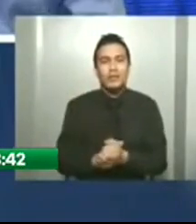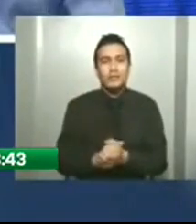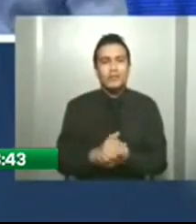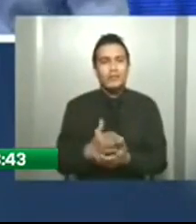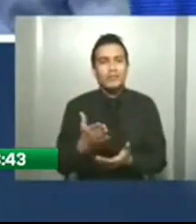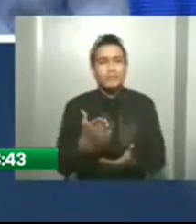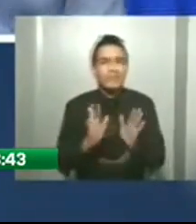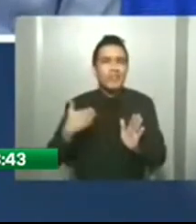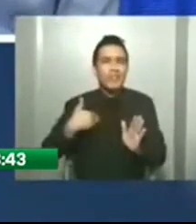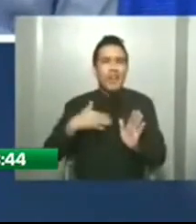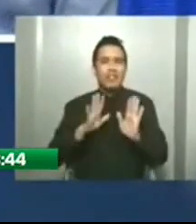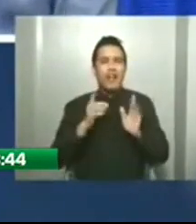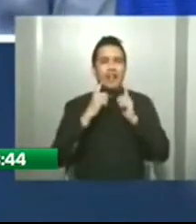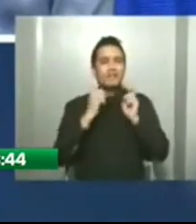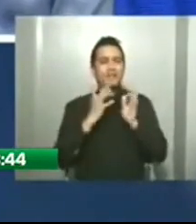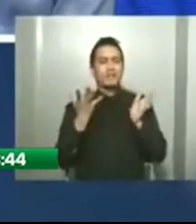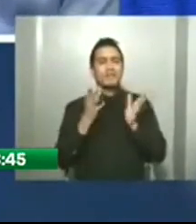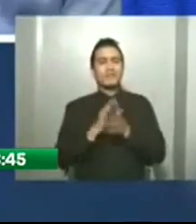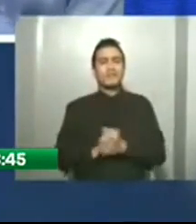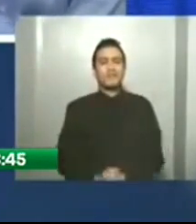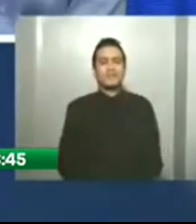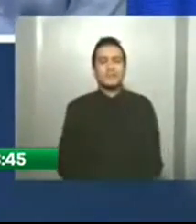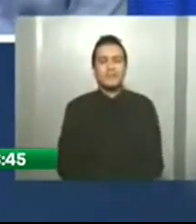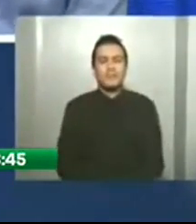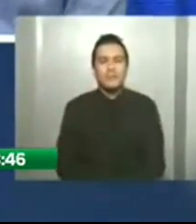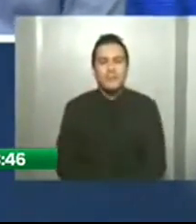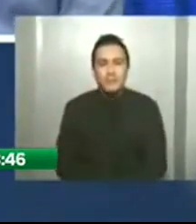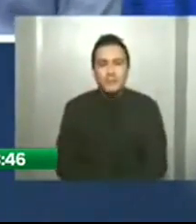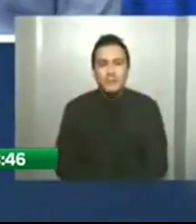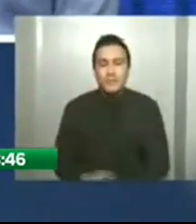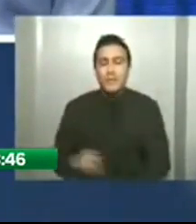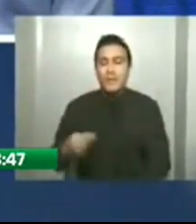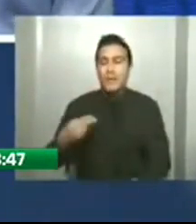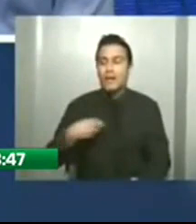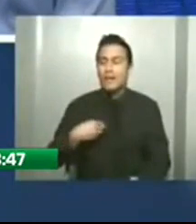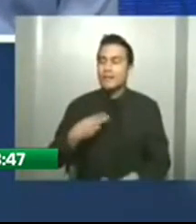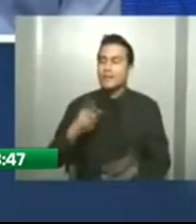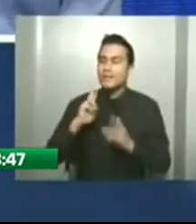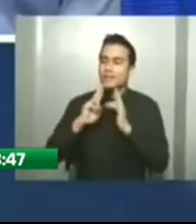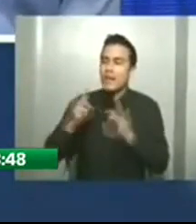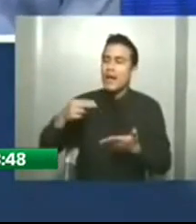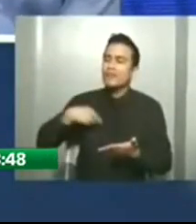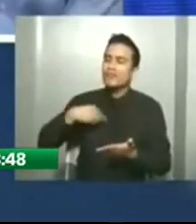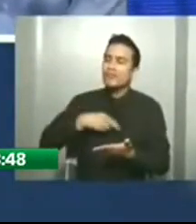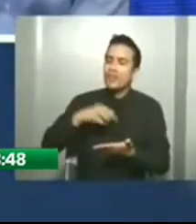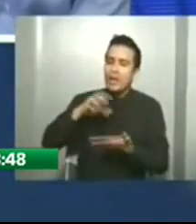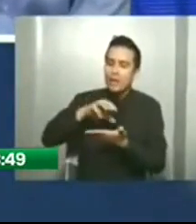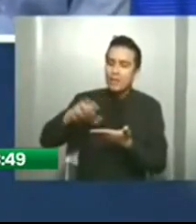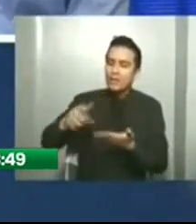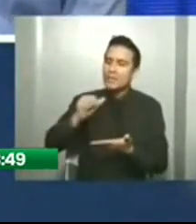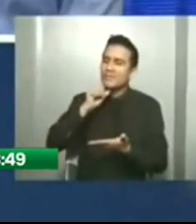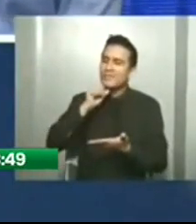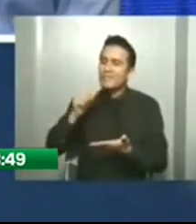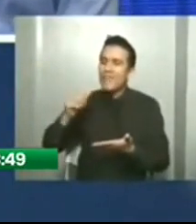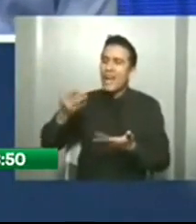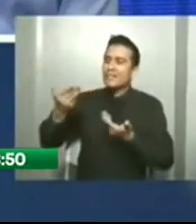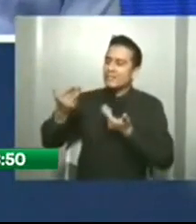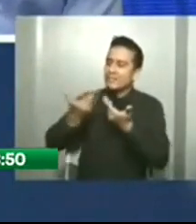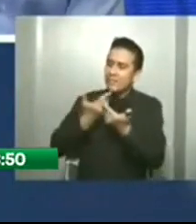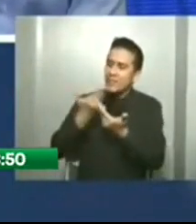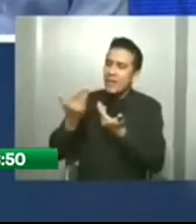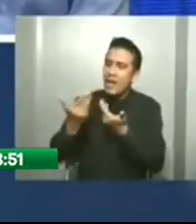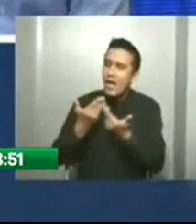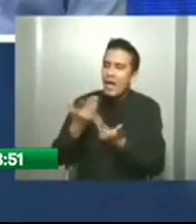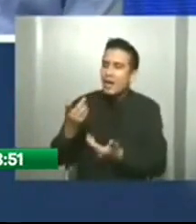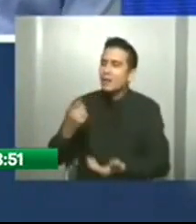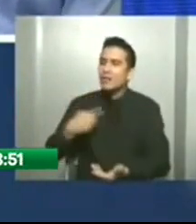que preguntar. Señora González, a nuestra provincia le hace falta el diálogo, no es necesario ser político. Yo